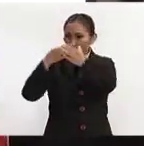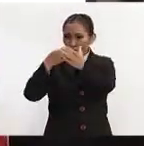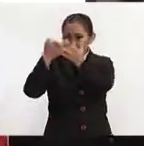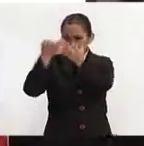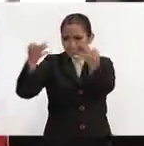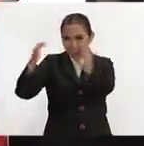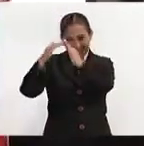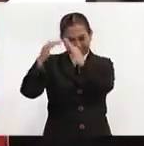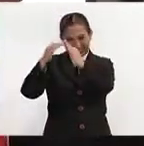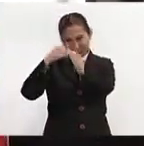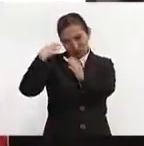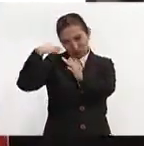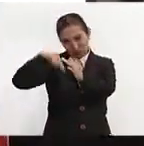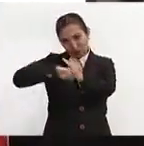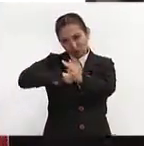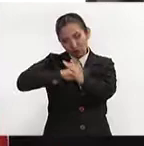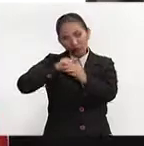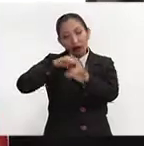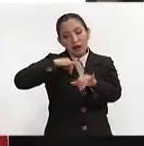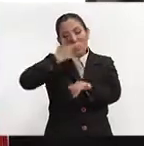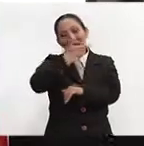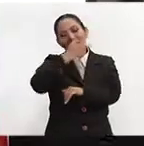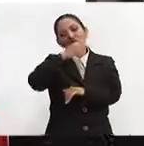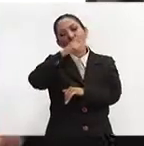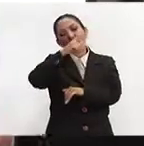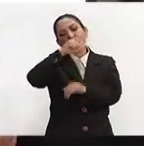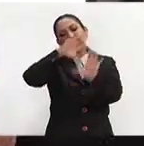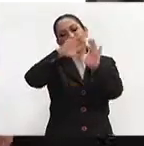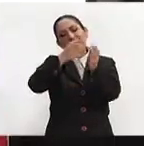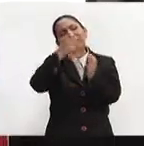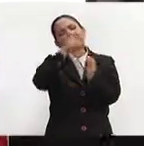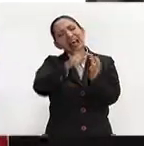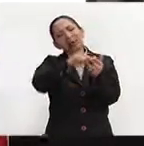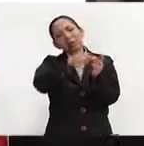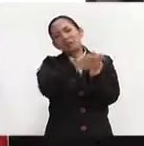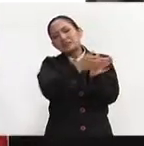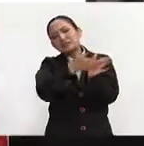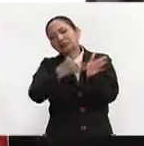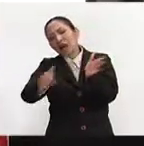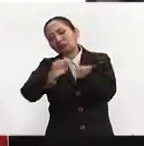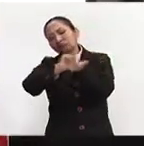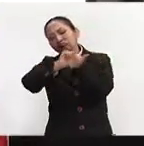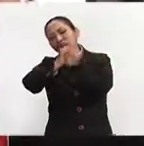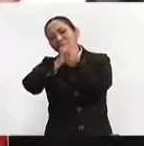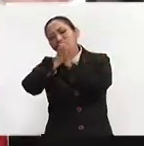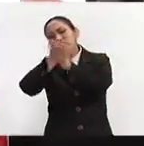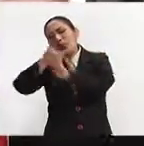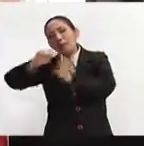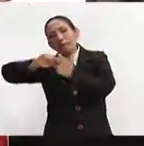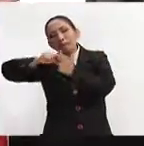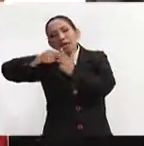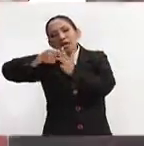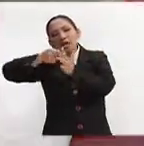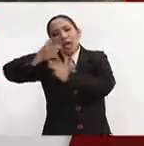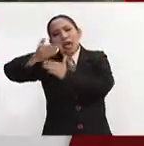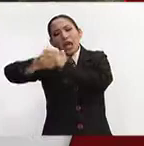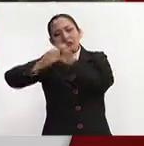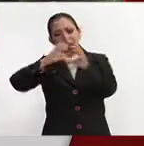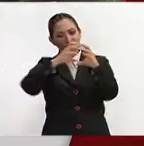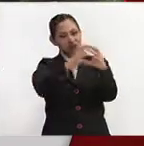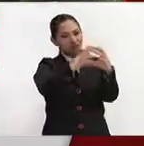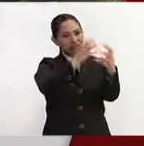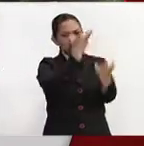Tierra. La geología estudia su origen, la evolución, cómo surge, cómo se convierte de una masa